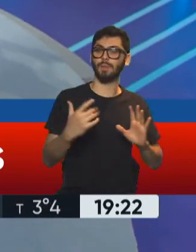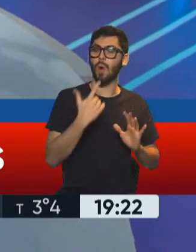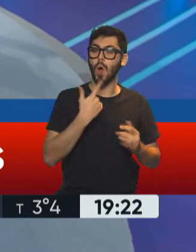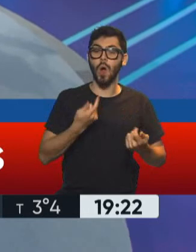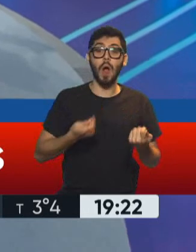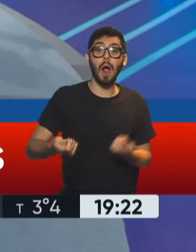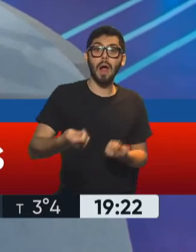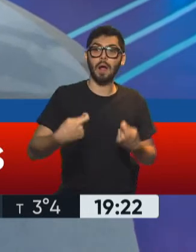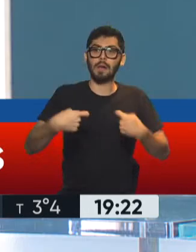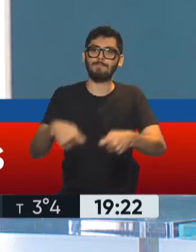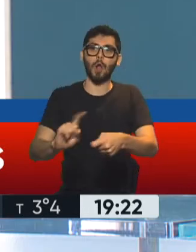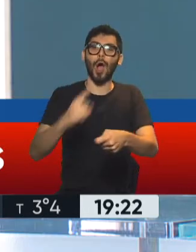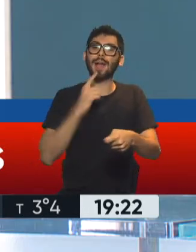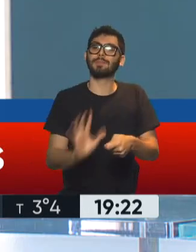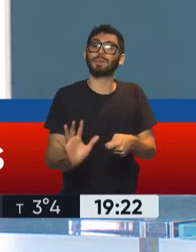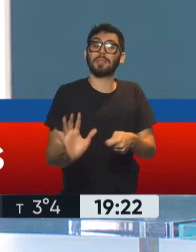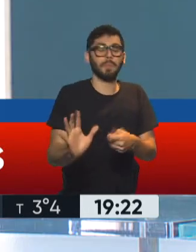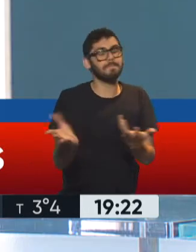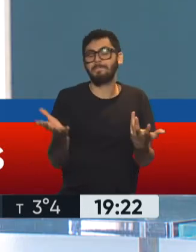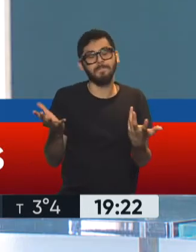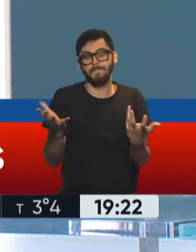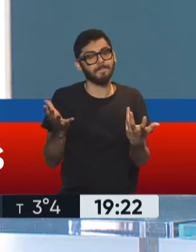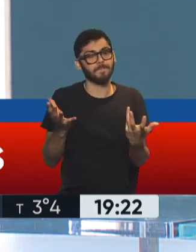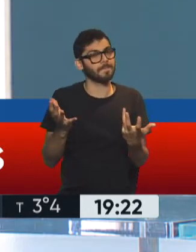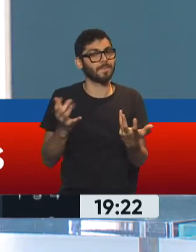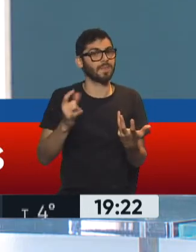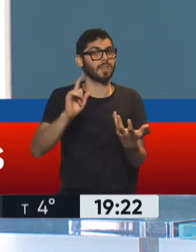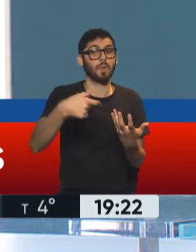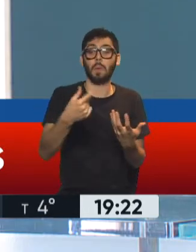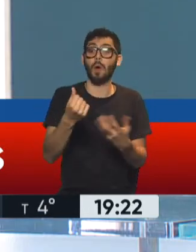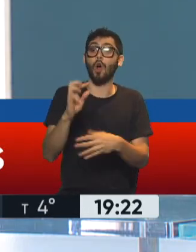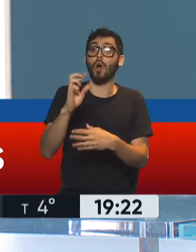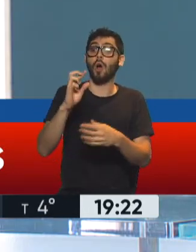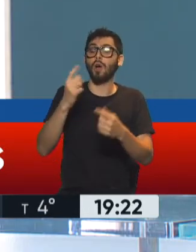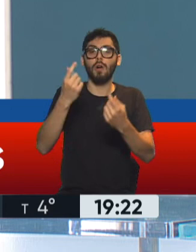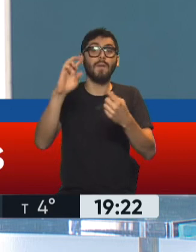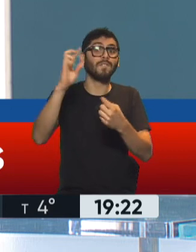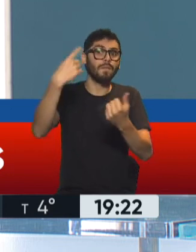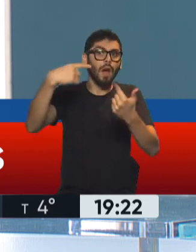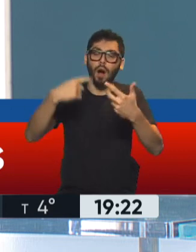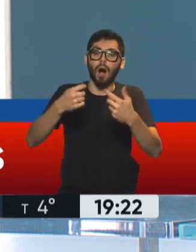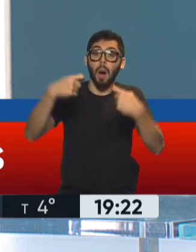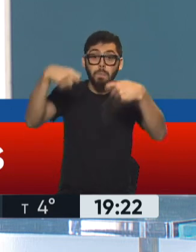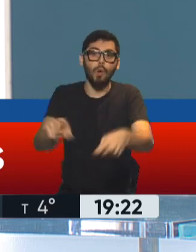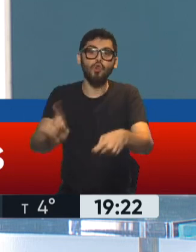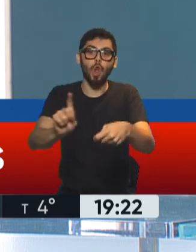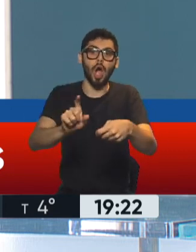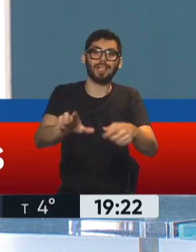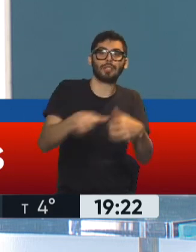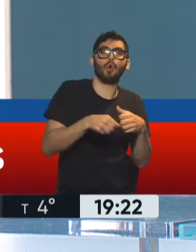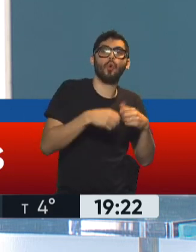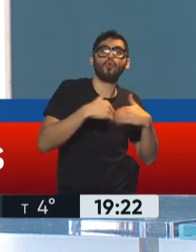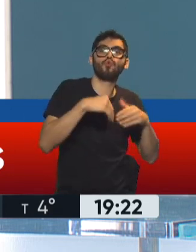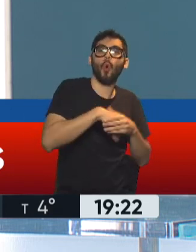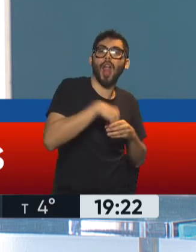un modelo que justamente promovía una agenda de fuga de capitales, que no promovía la inversión. Cerraron 25